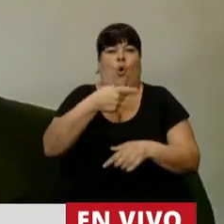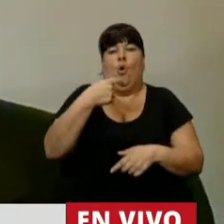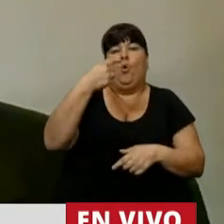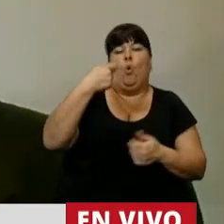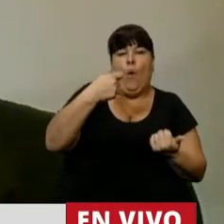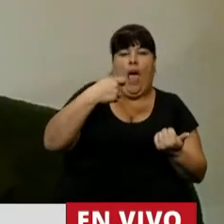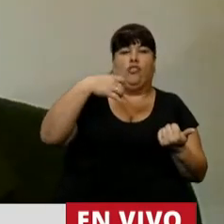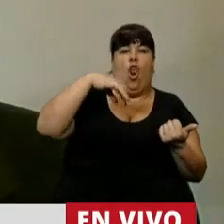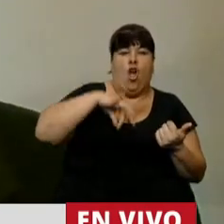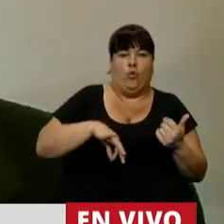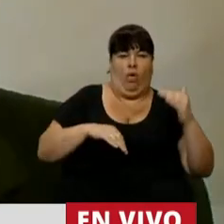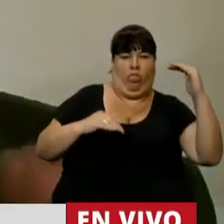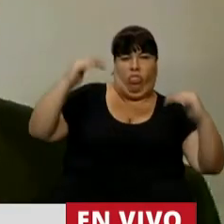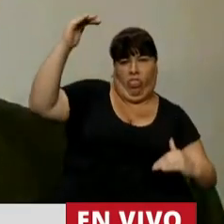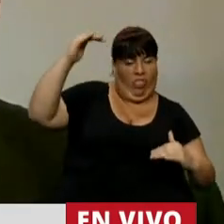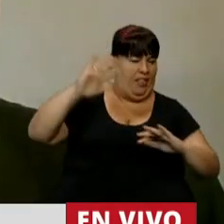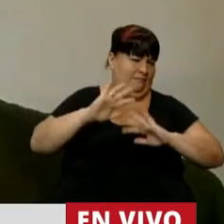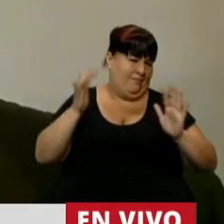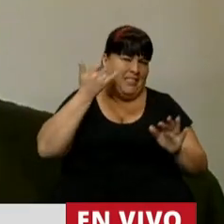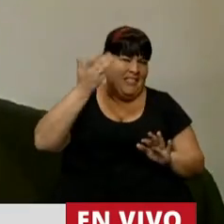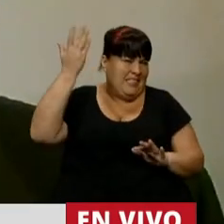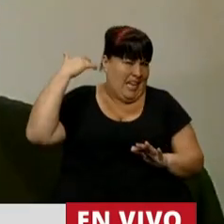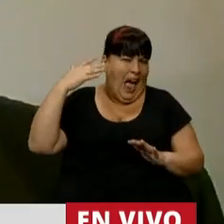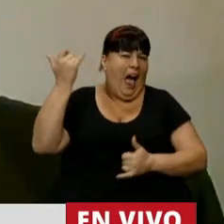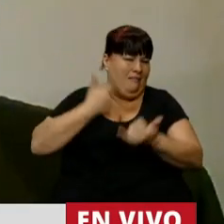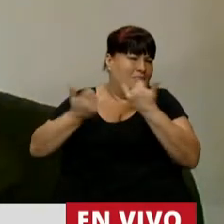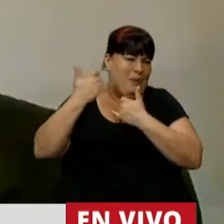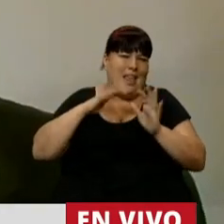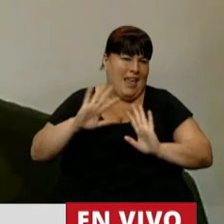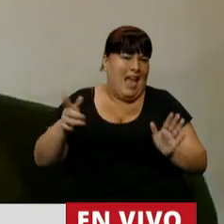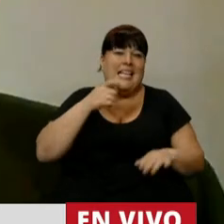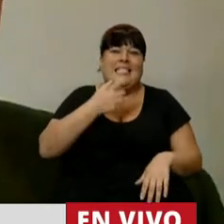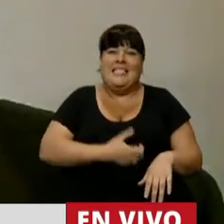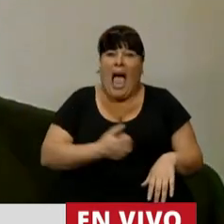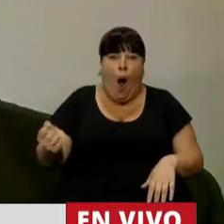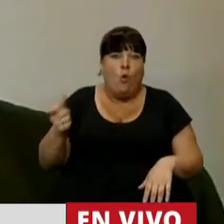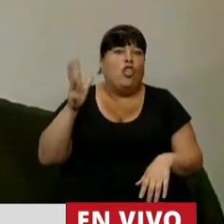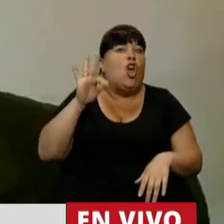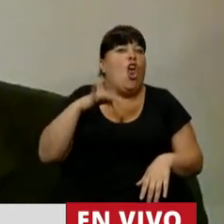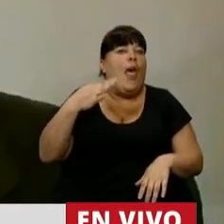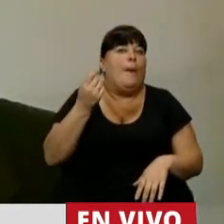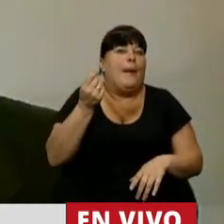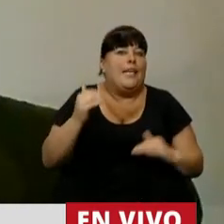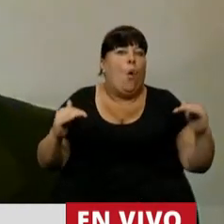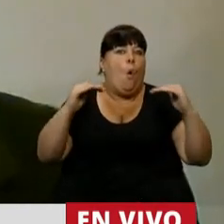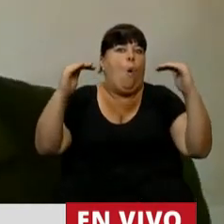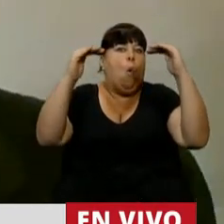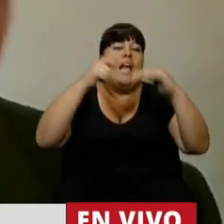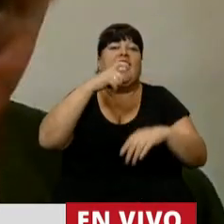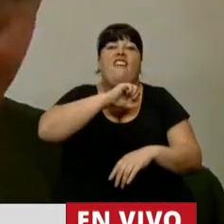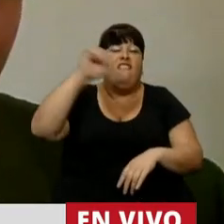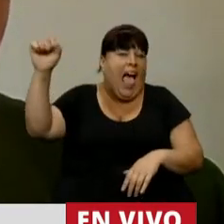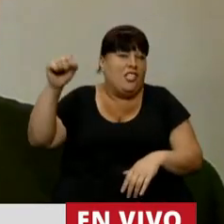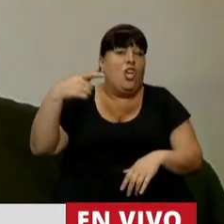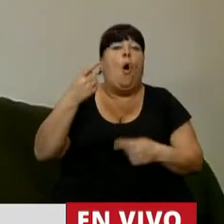salarios las jubilaciones van por la escalera ya hace mucho que nos explicaron y si el ajuste no es diario como es el de los precios mientras hay inflación